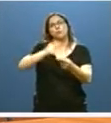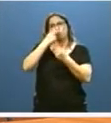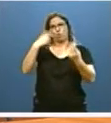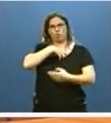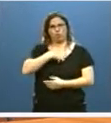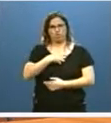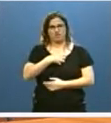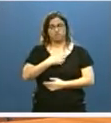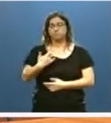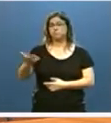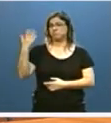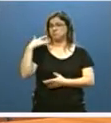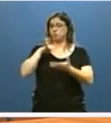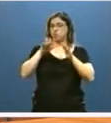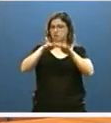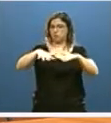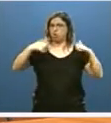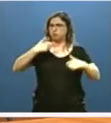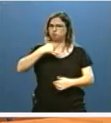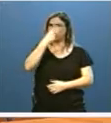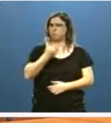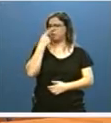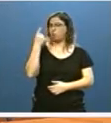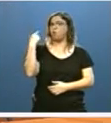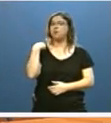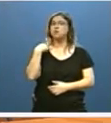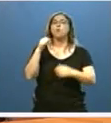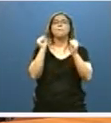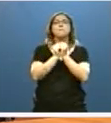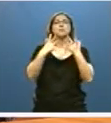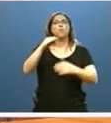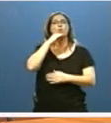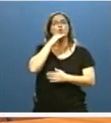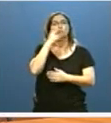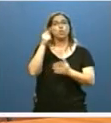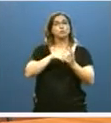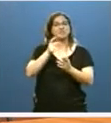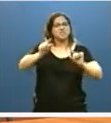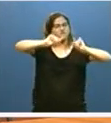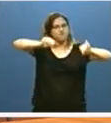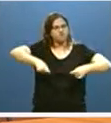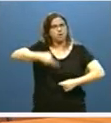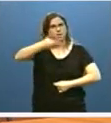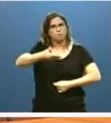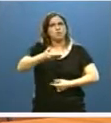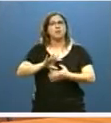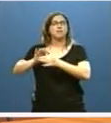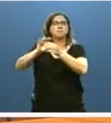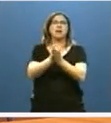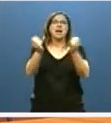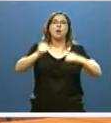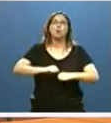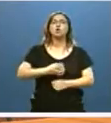Según me comprometí en estas Cortes hace un año, el 29 de octubre de 2015 firmamos un importante acuerdo marco con los tres